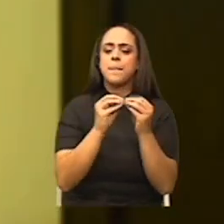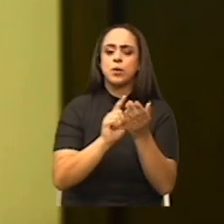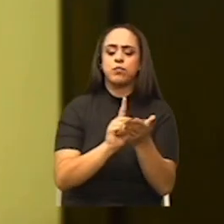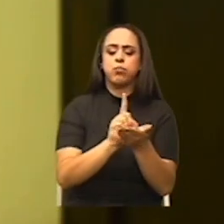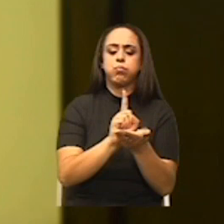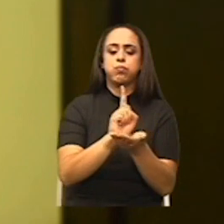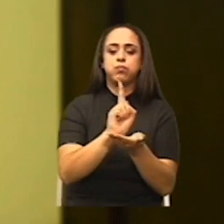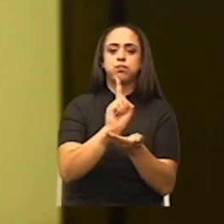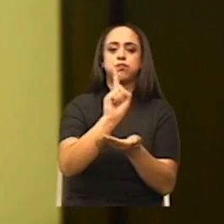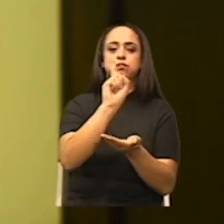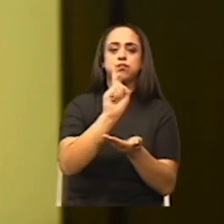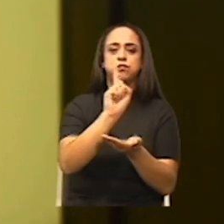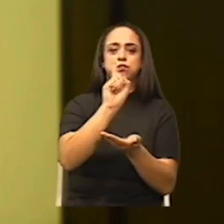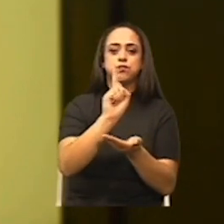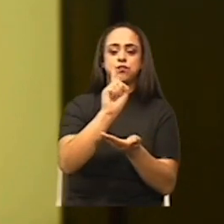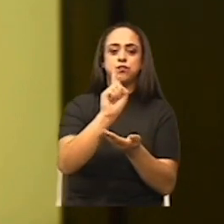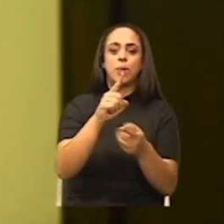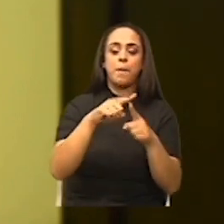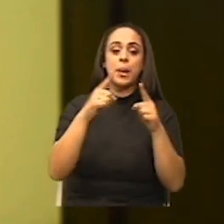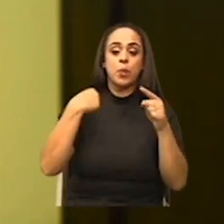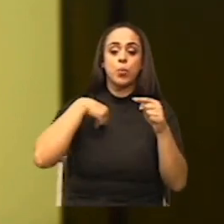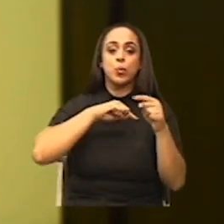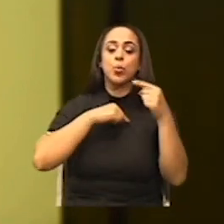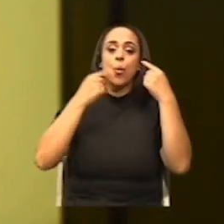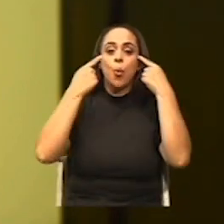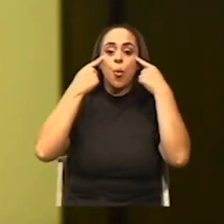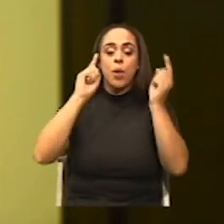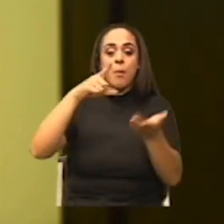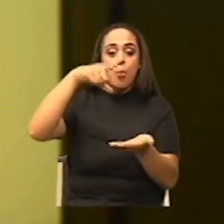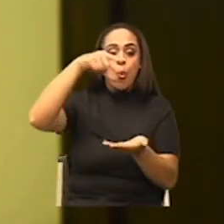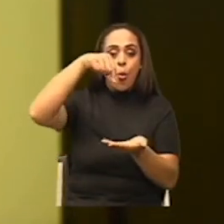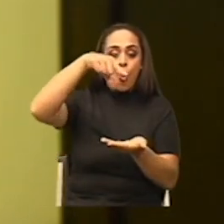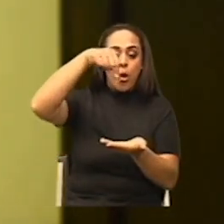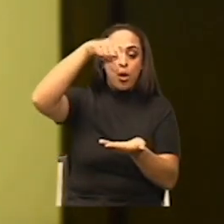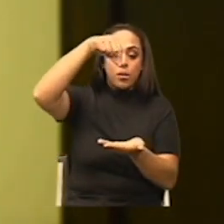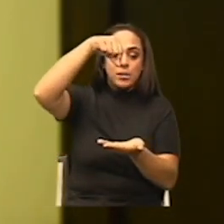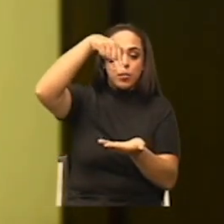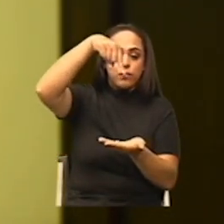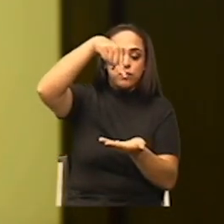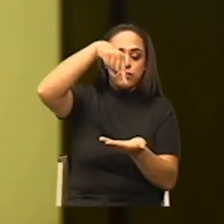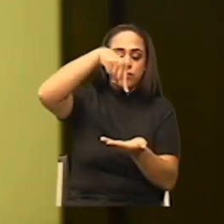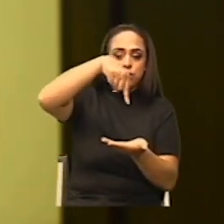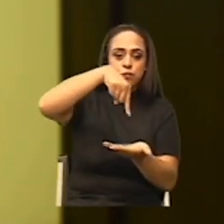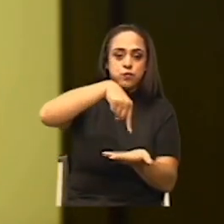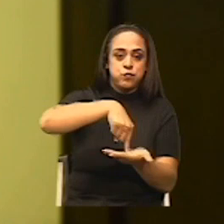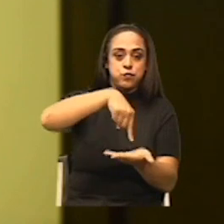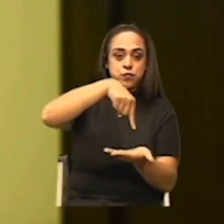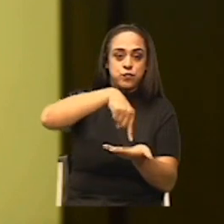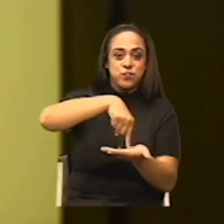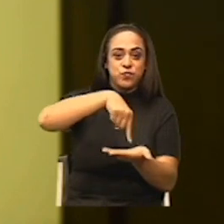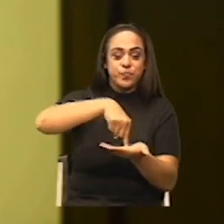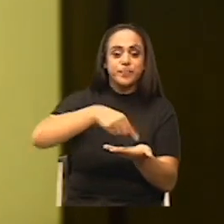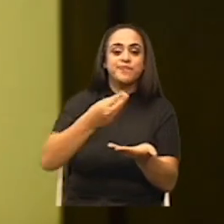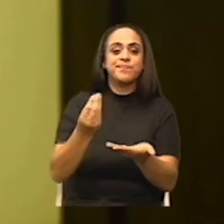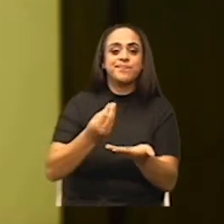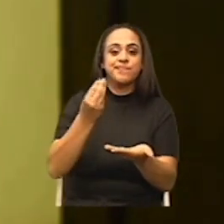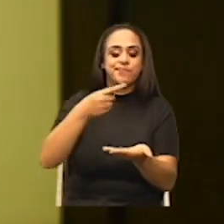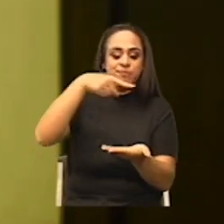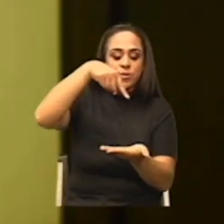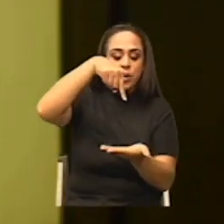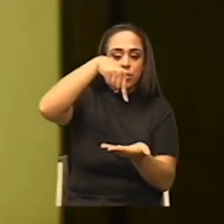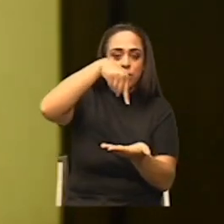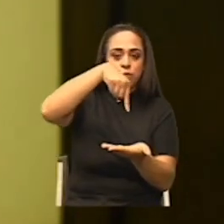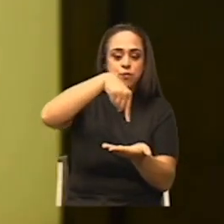Pero si logramos que el gotero pueda descender, hacemos que el peso del gotero